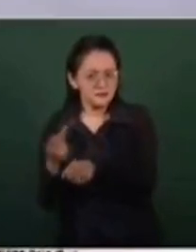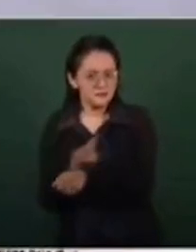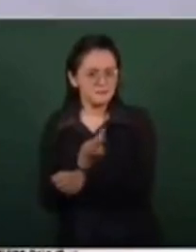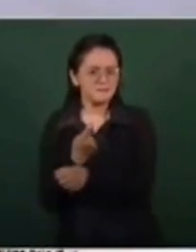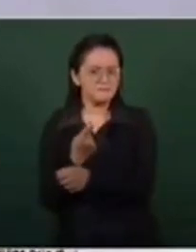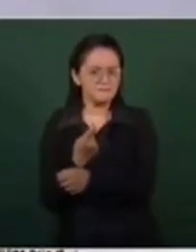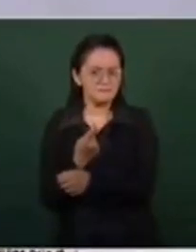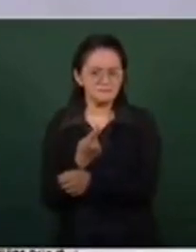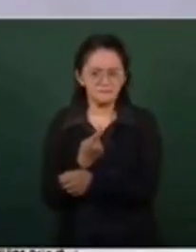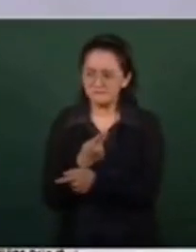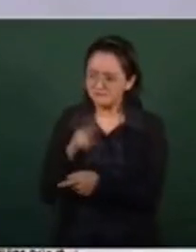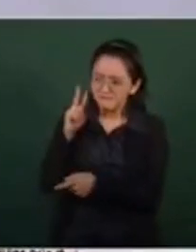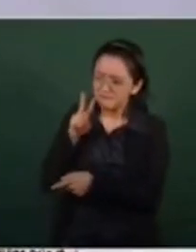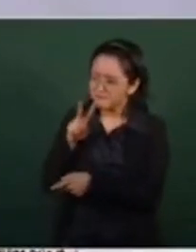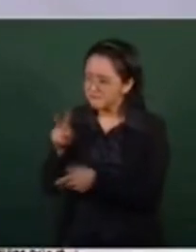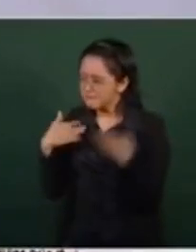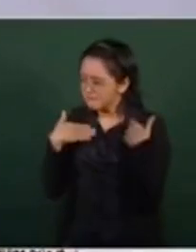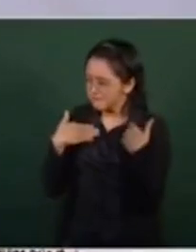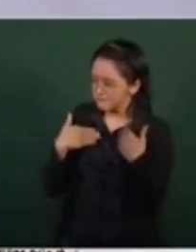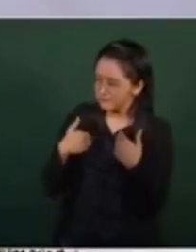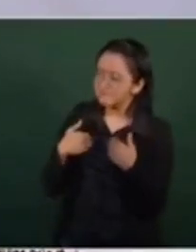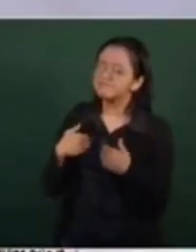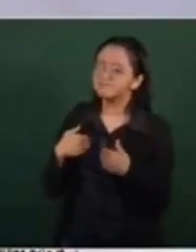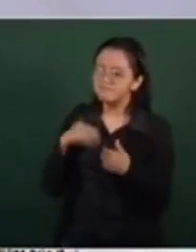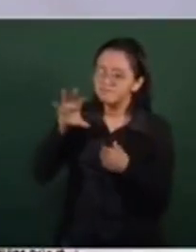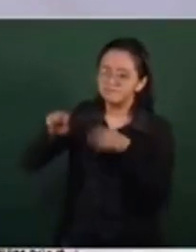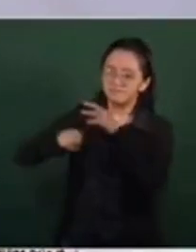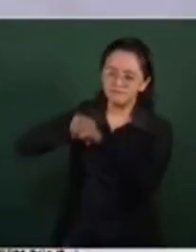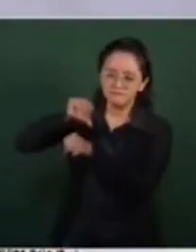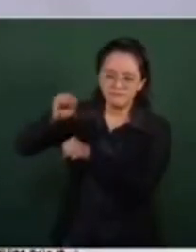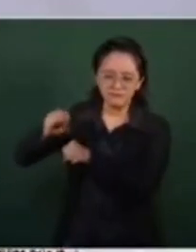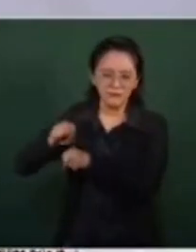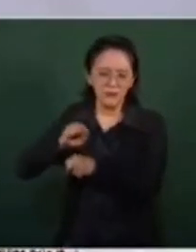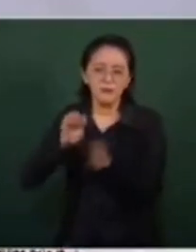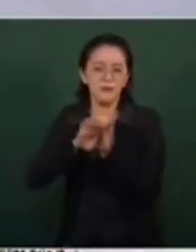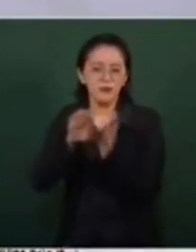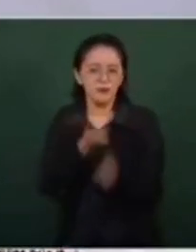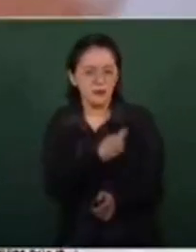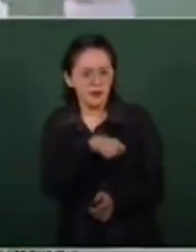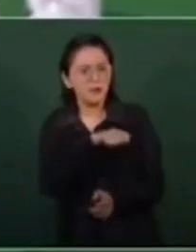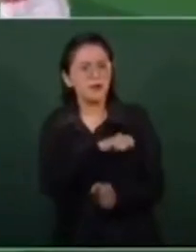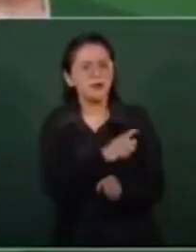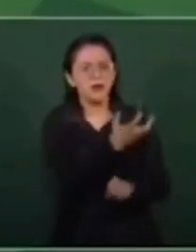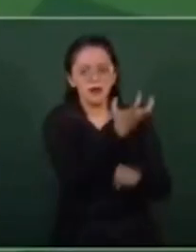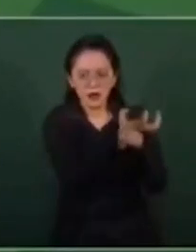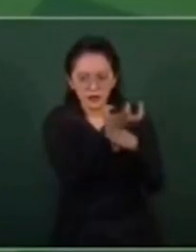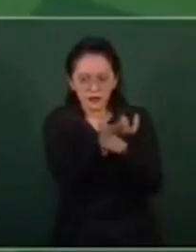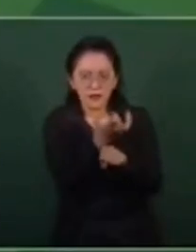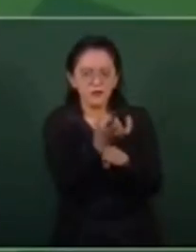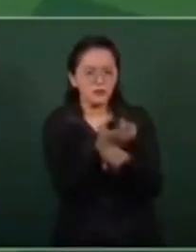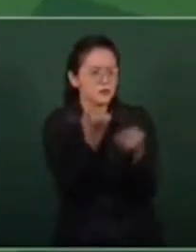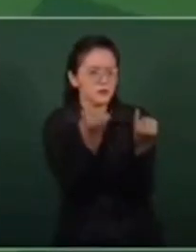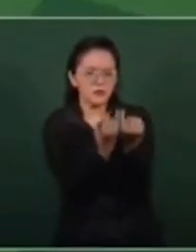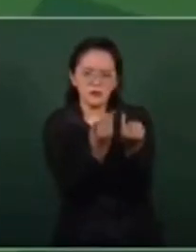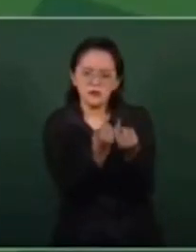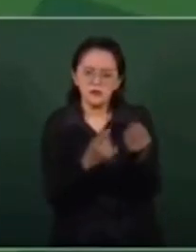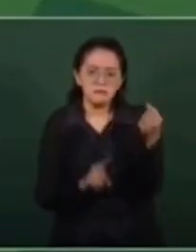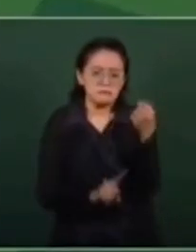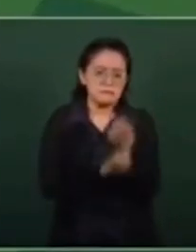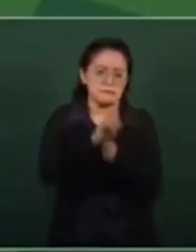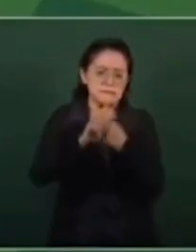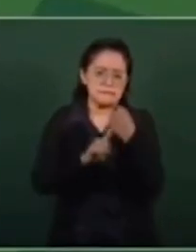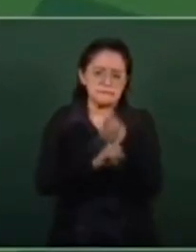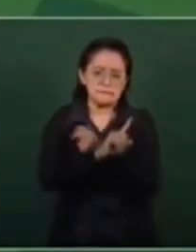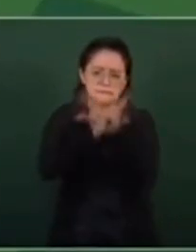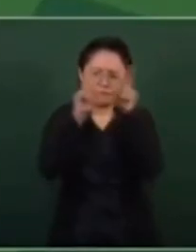Y no sólo es España, Estados Unidos ha tenido varias crisis en su